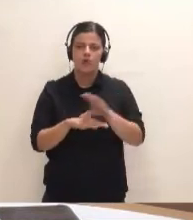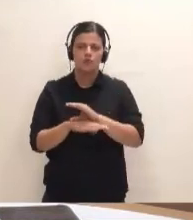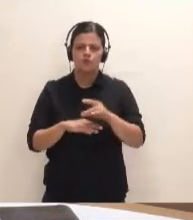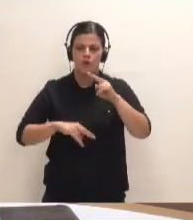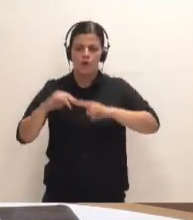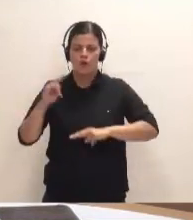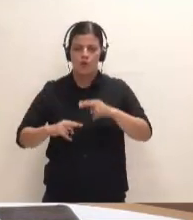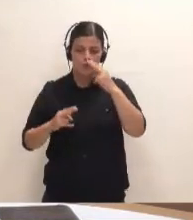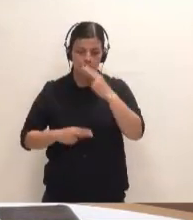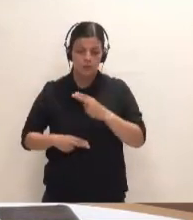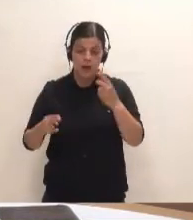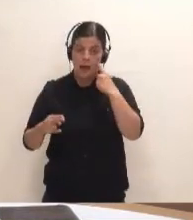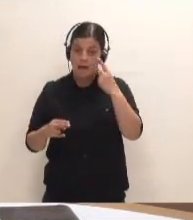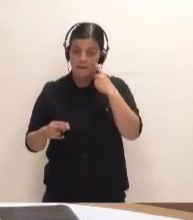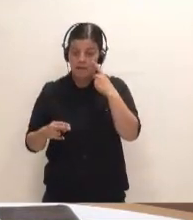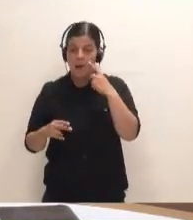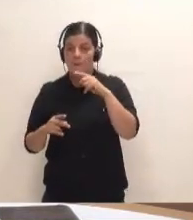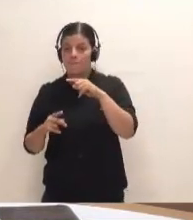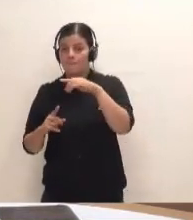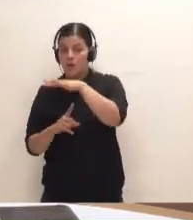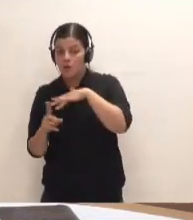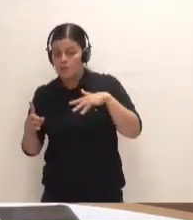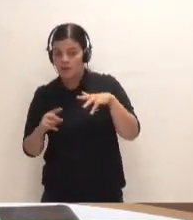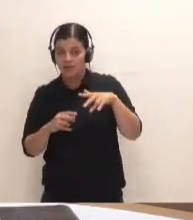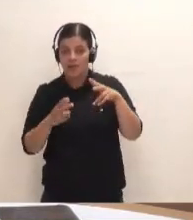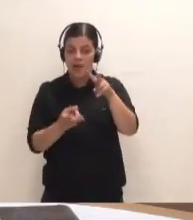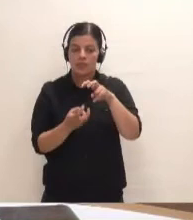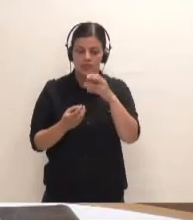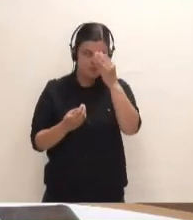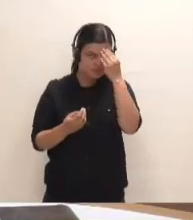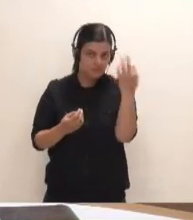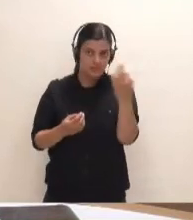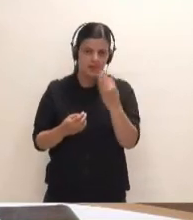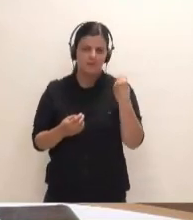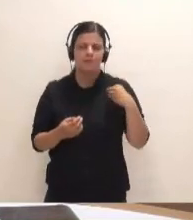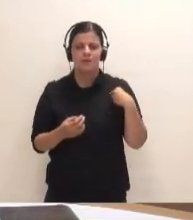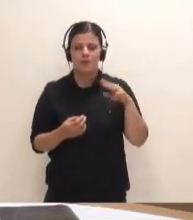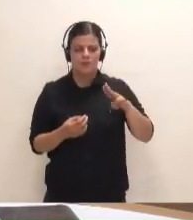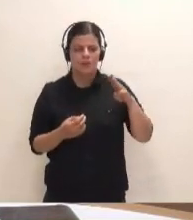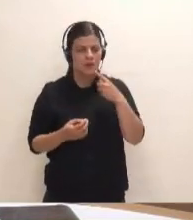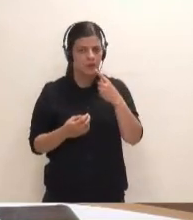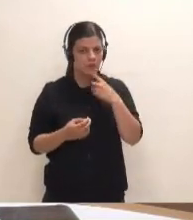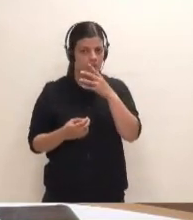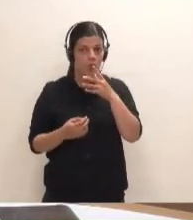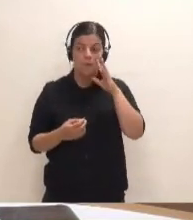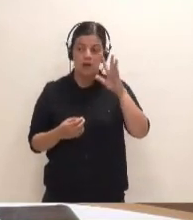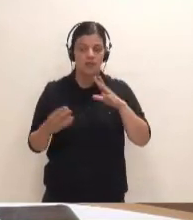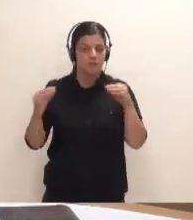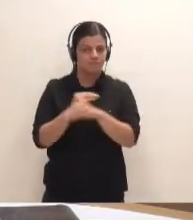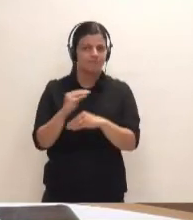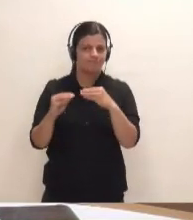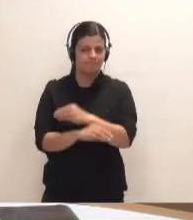Habrá que ver qué piensa el consejero de Medio Ambiente y el consejero de Hacienda sobre ese acuerdo, como ha señalado el Partido Popular. Porque parece que no están muy de acuerdo, pero por lo menos